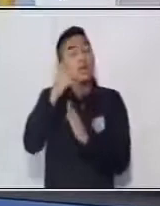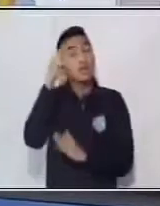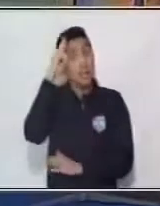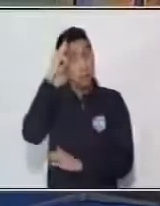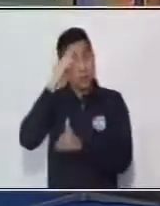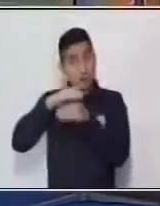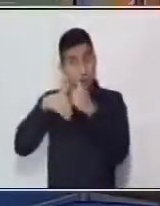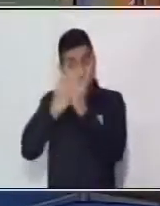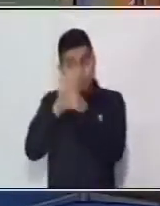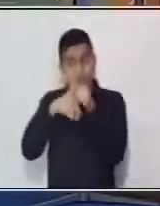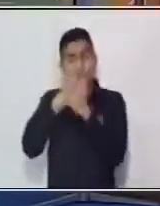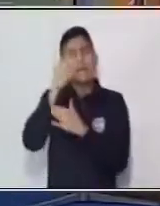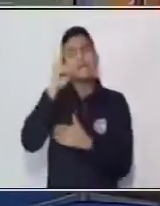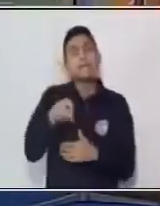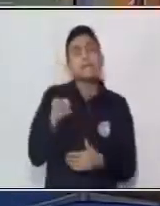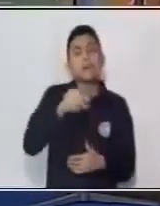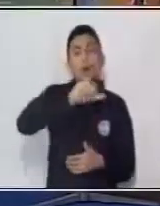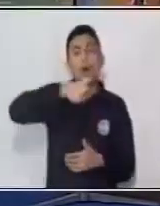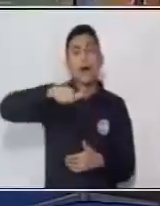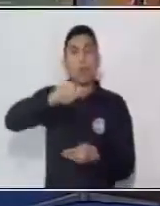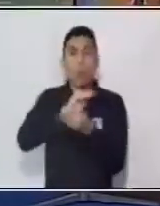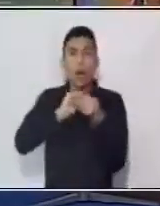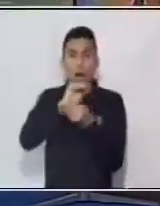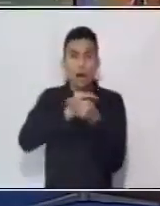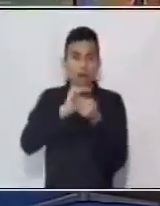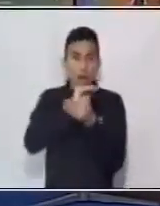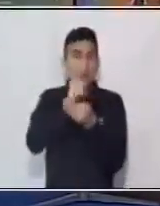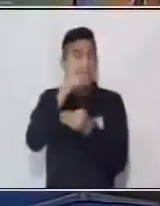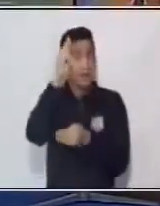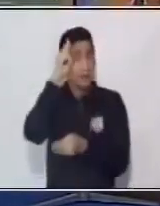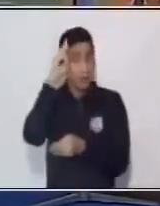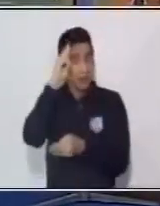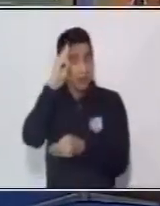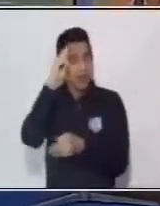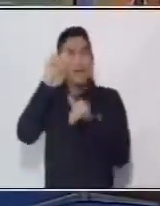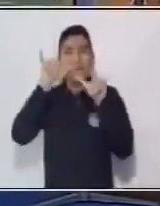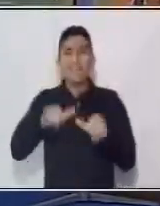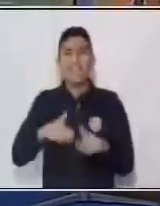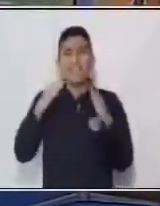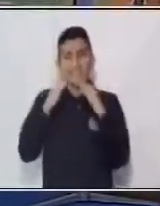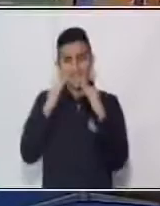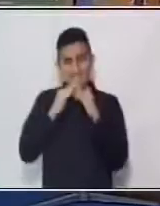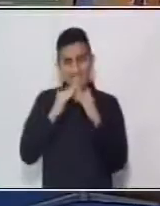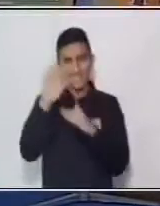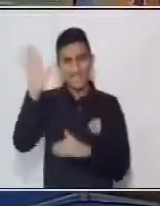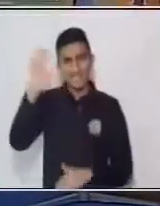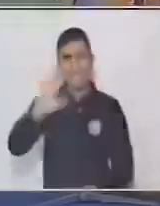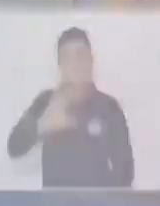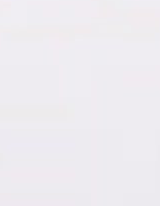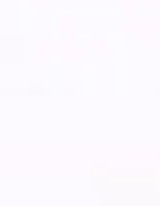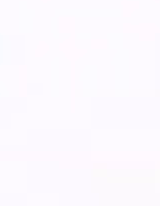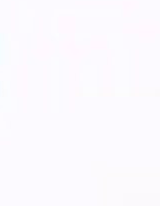lavarte las manos constantemente con agua y jabón. Y recuerda, quédate en casa. ¡Fomba! ¡Fomba!